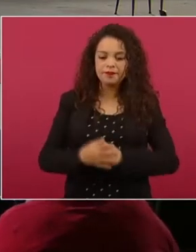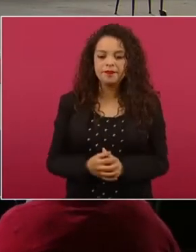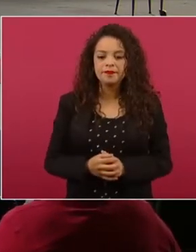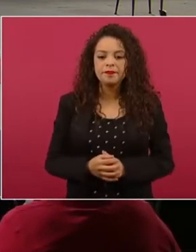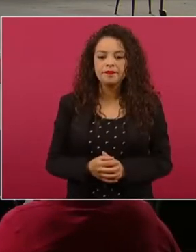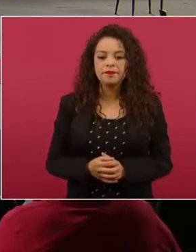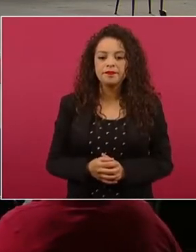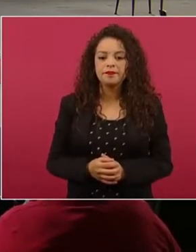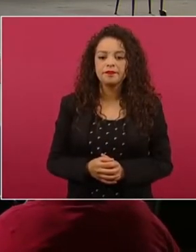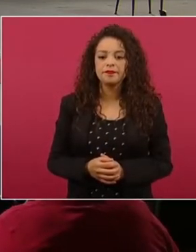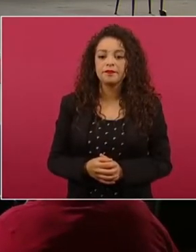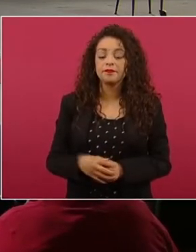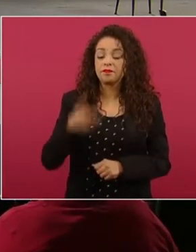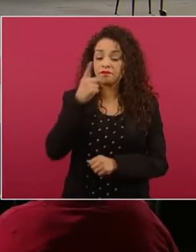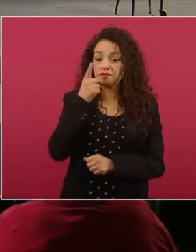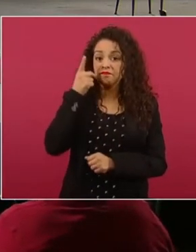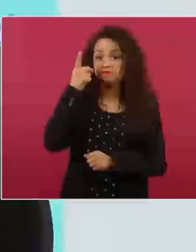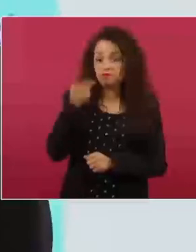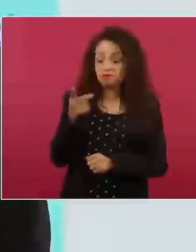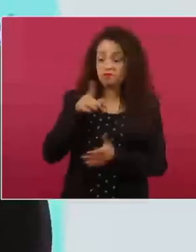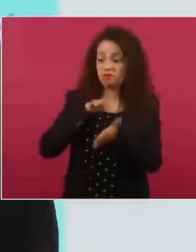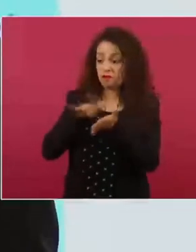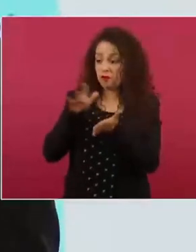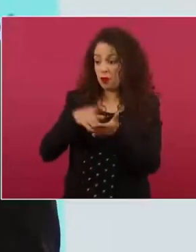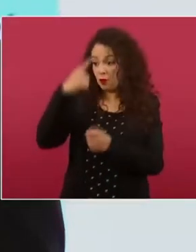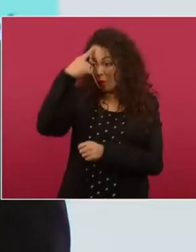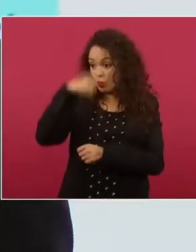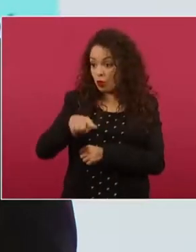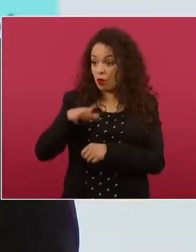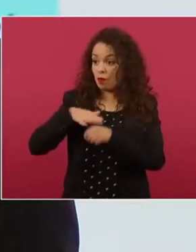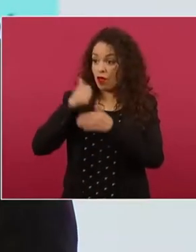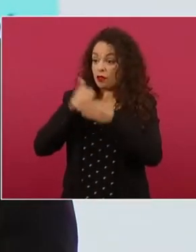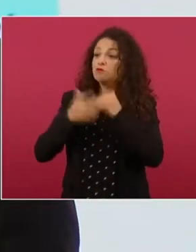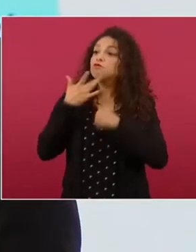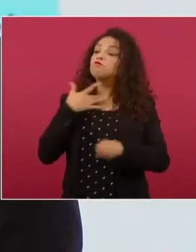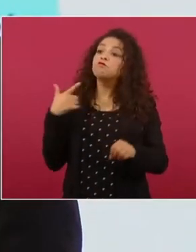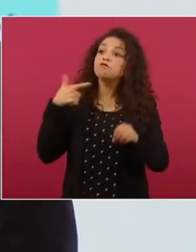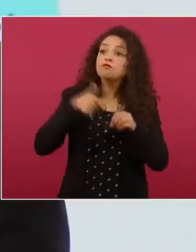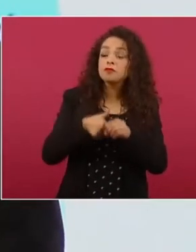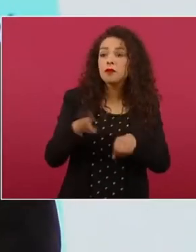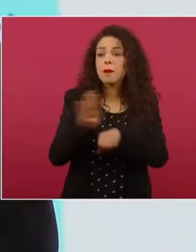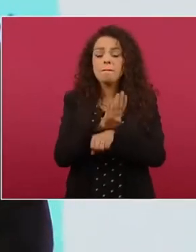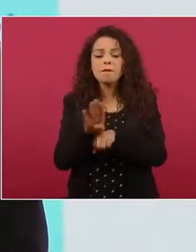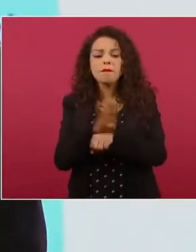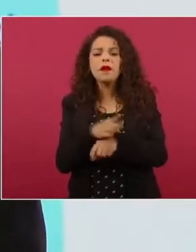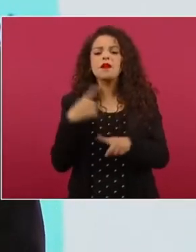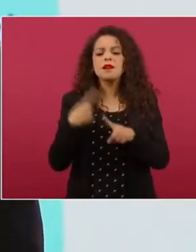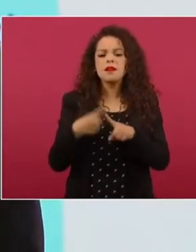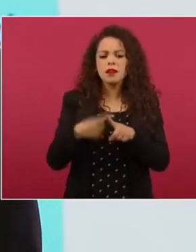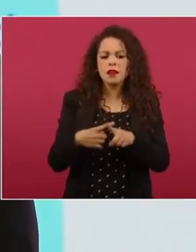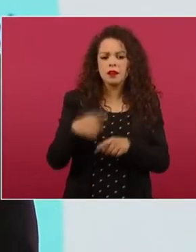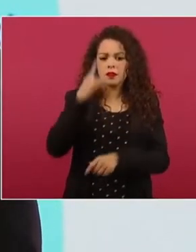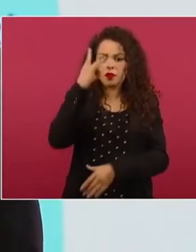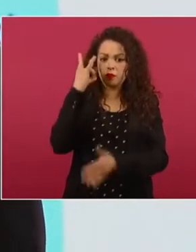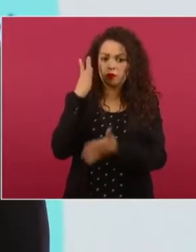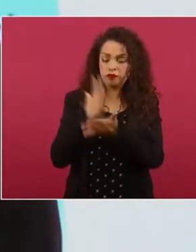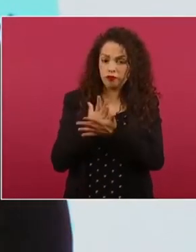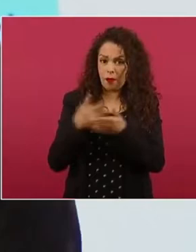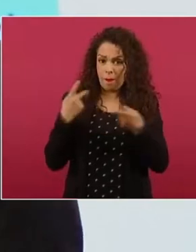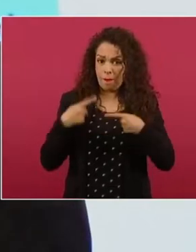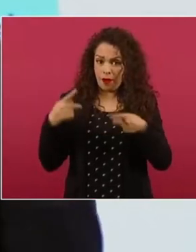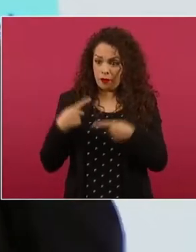el estímulo o subsidio a las gasolinas no sólo beneficia a los de mayores